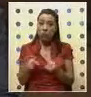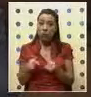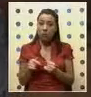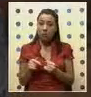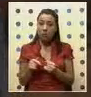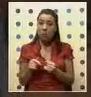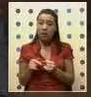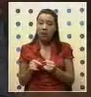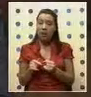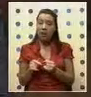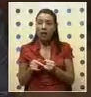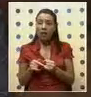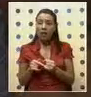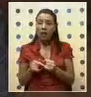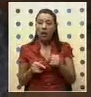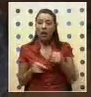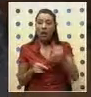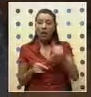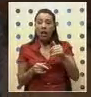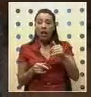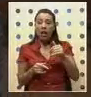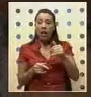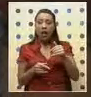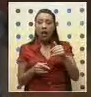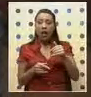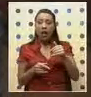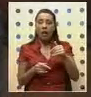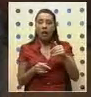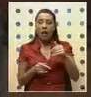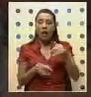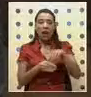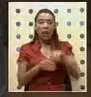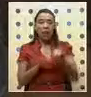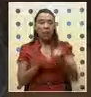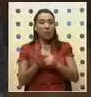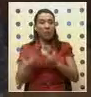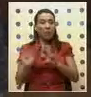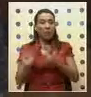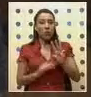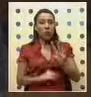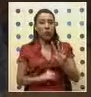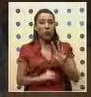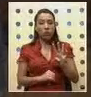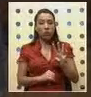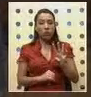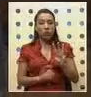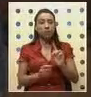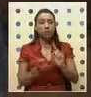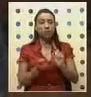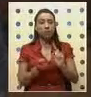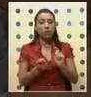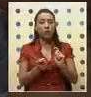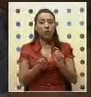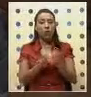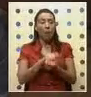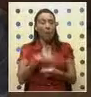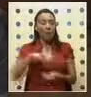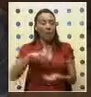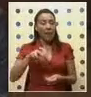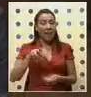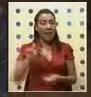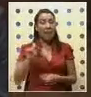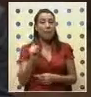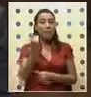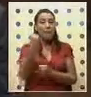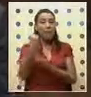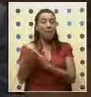elecciones del año 1994 convirtieron a Nelson Mandela en